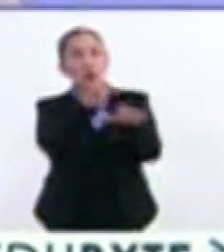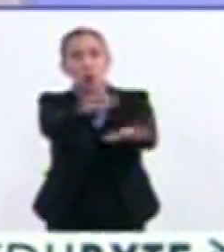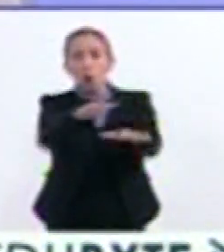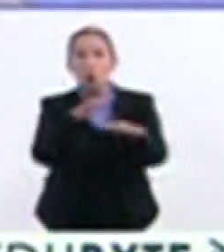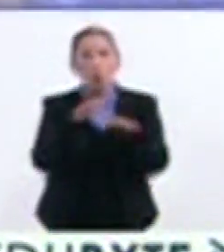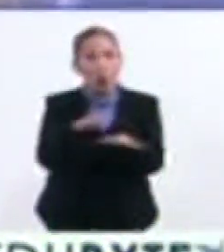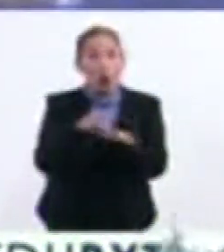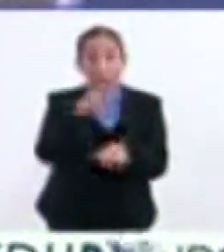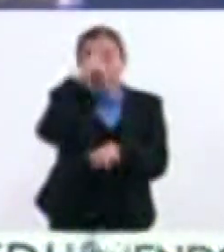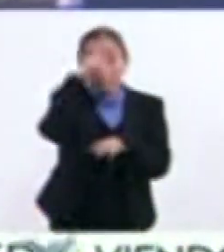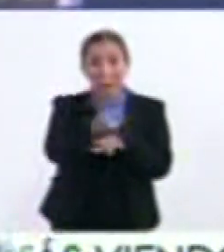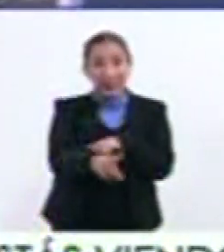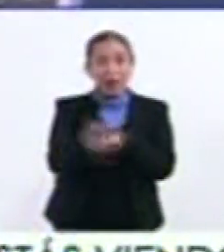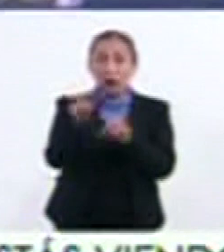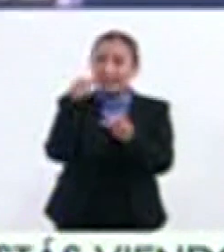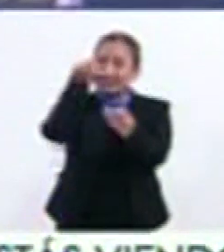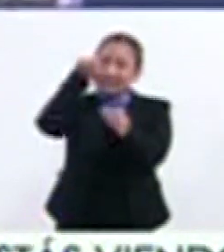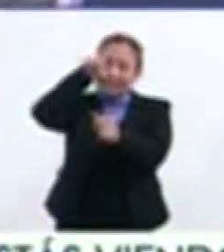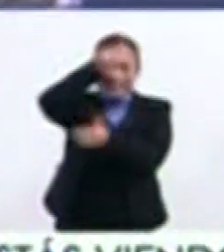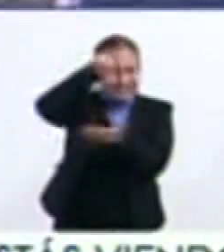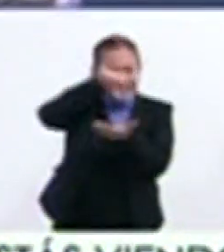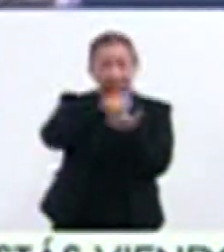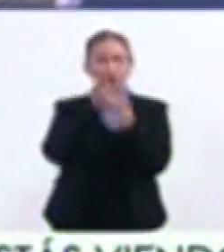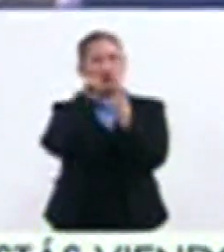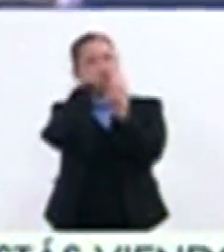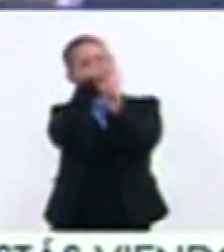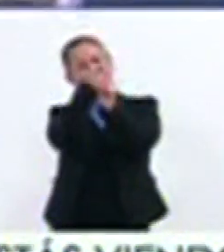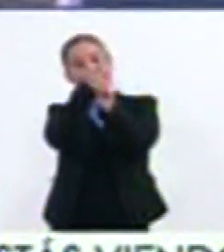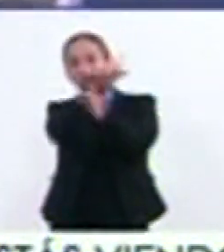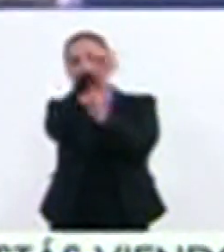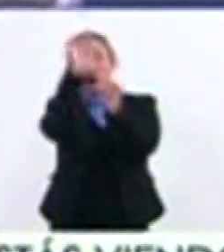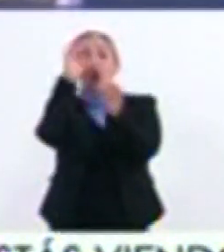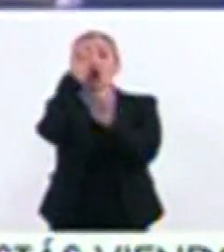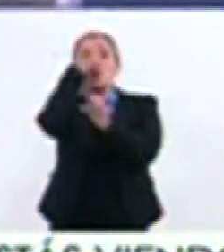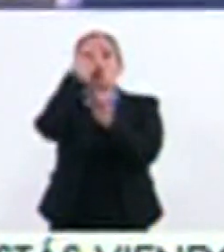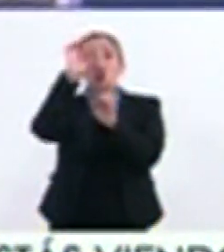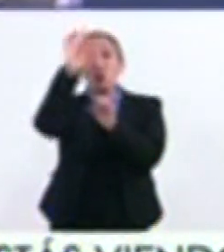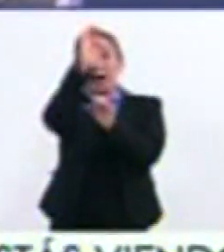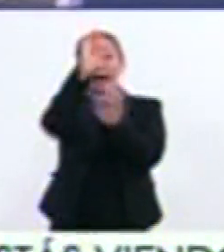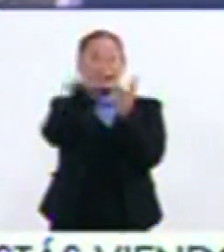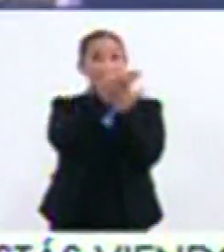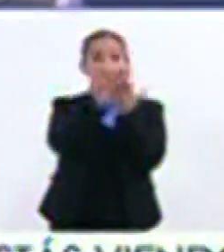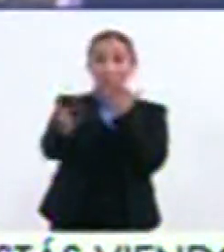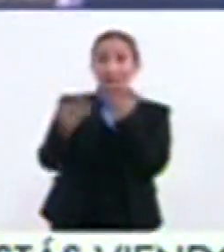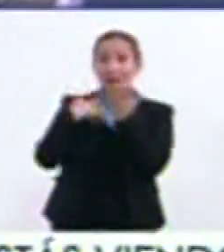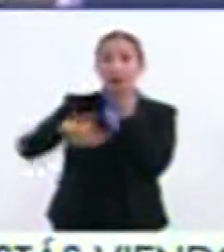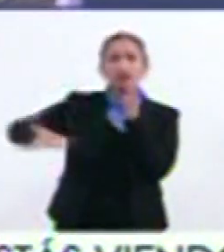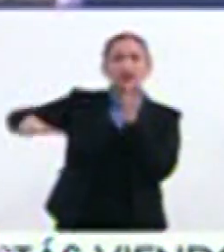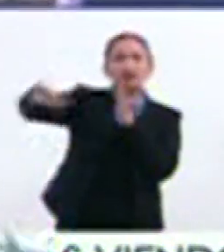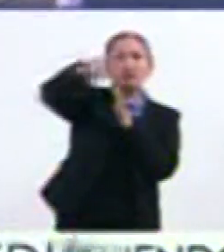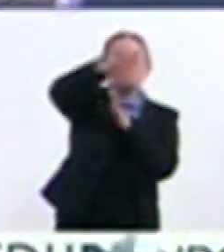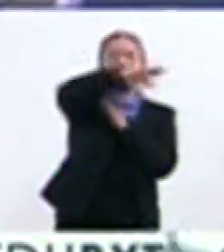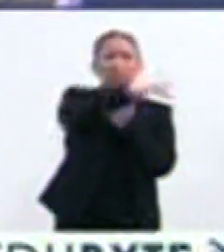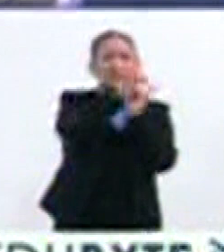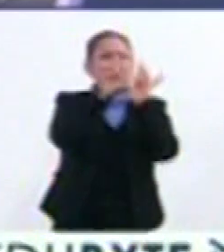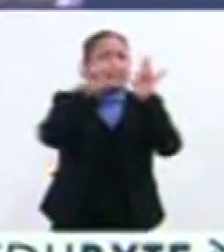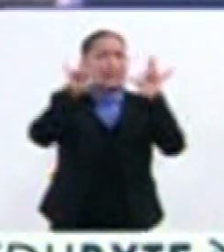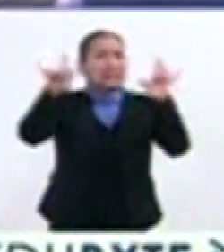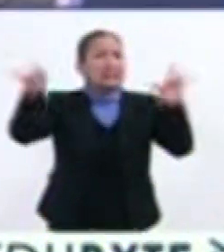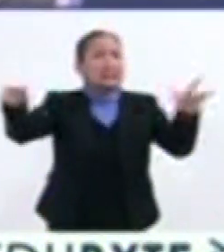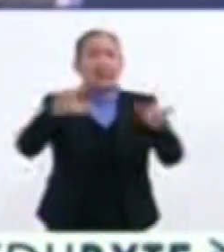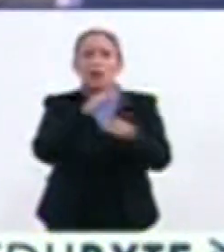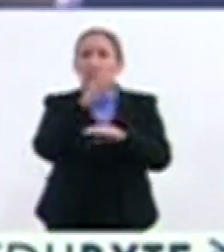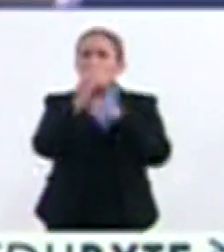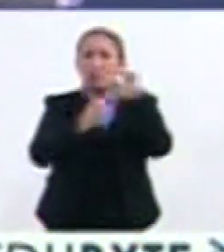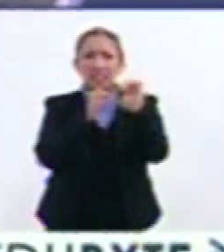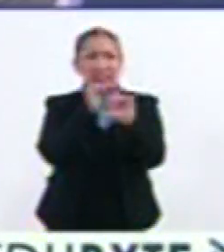sea México estaba en el centro en el momento exacto Y que por otro lado tuvimos una atmósfera Totalmente nítida